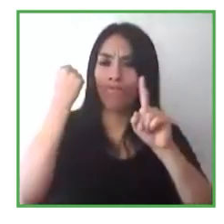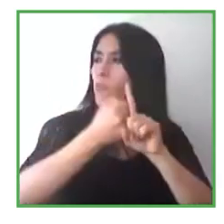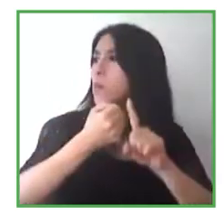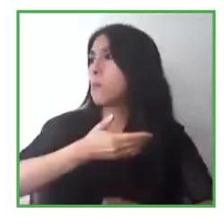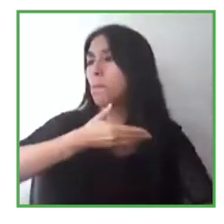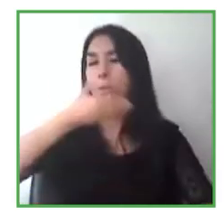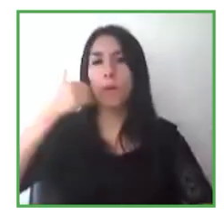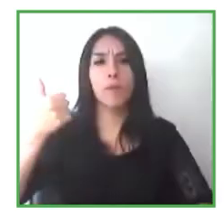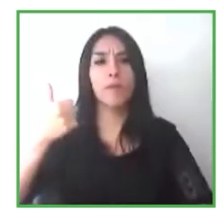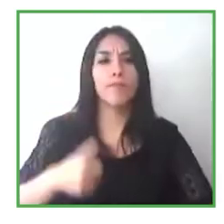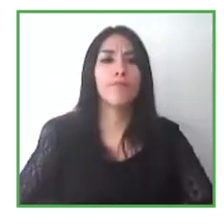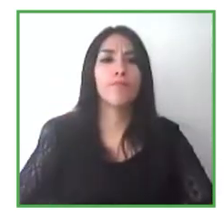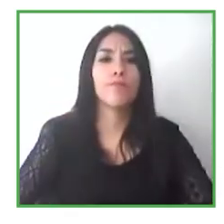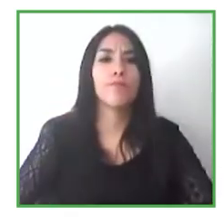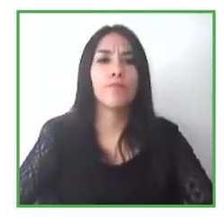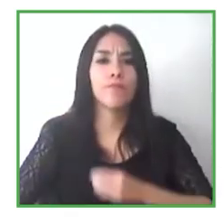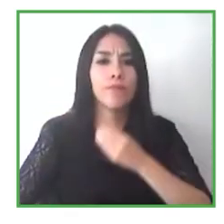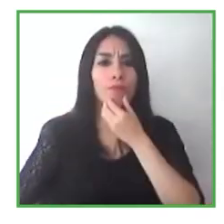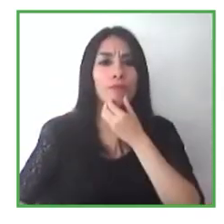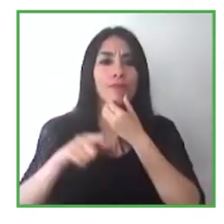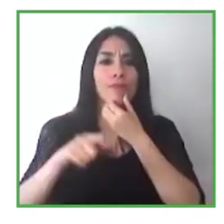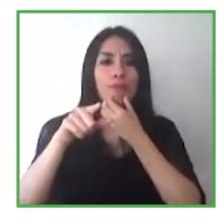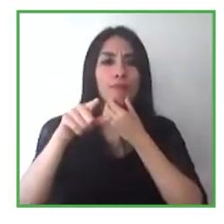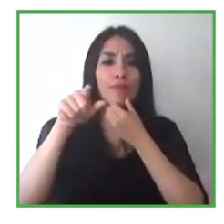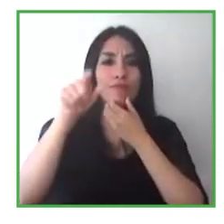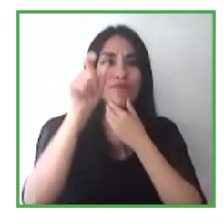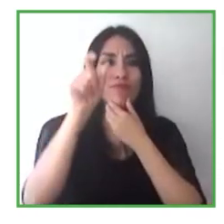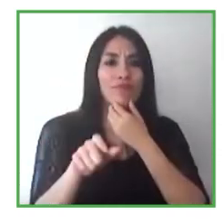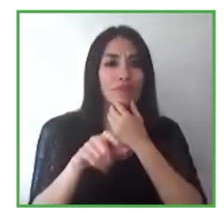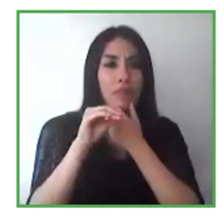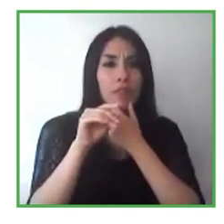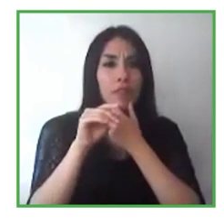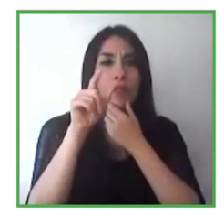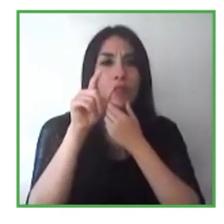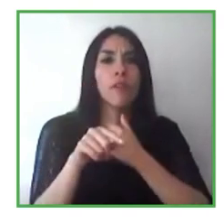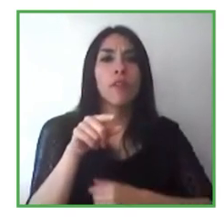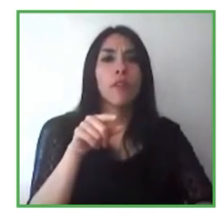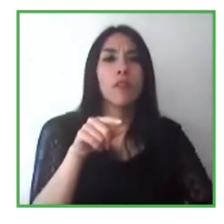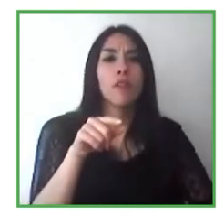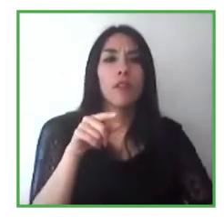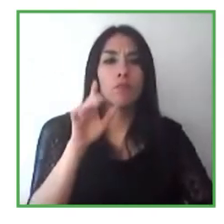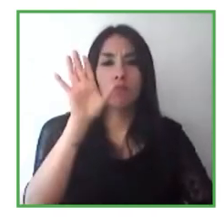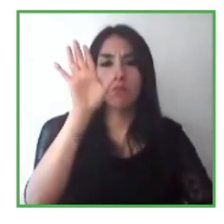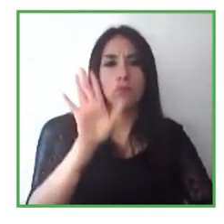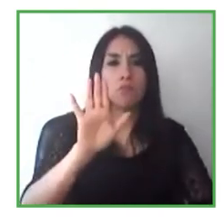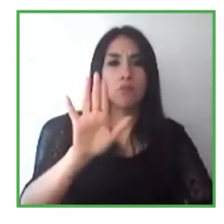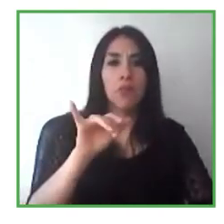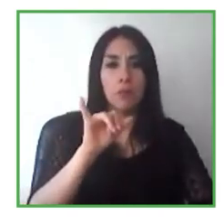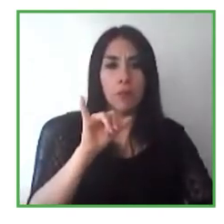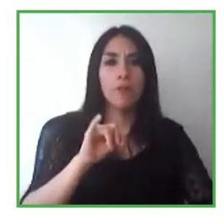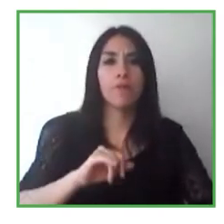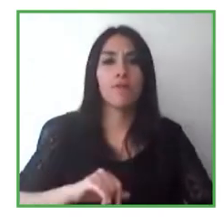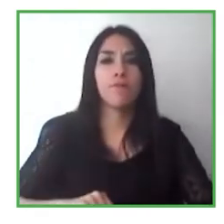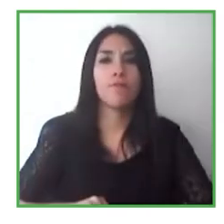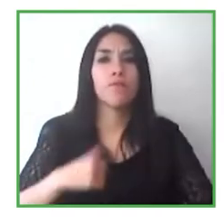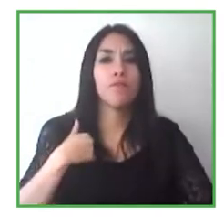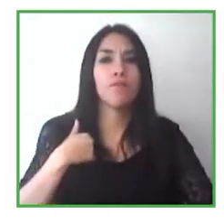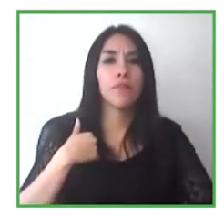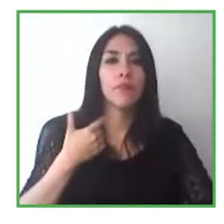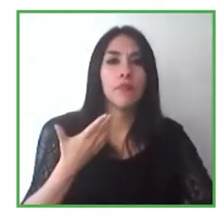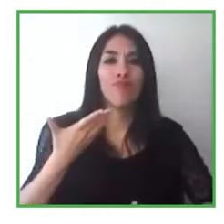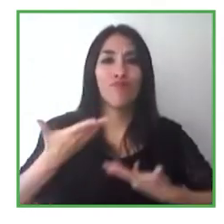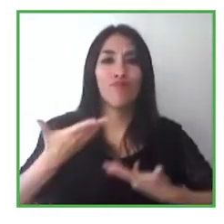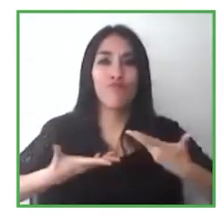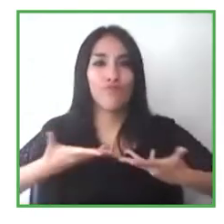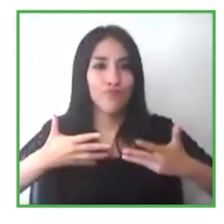tú hablaste un poco sobre cómo esto te ha afectado a ti, cómo te ha ayudado a impulsar tus mensajes y también utilizar la tecnología